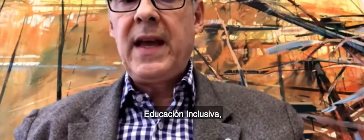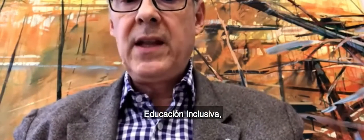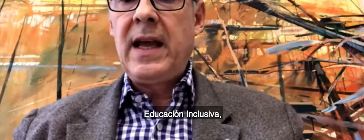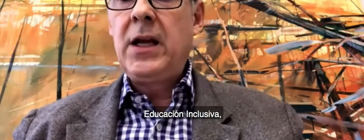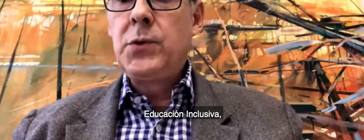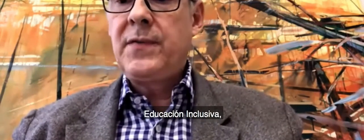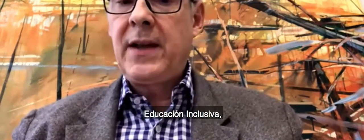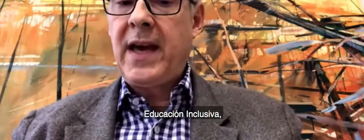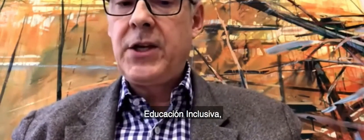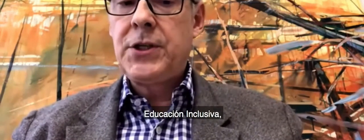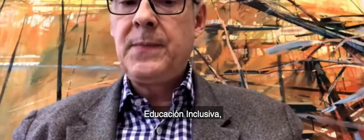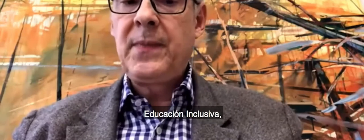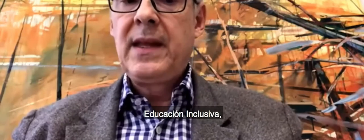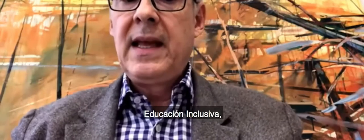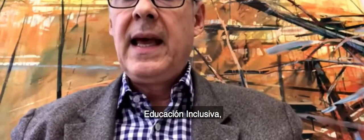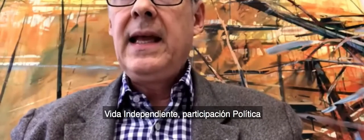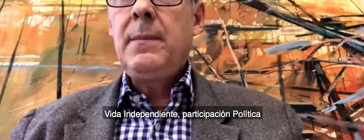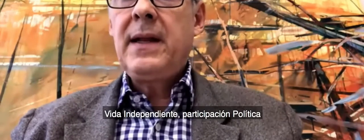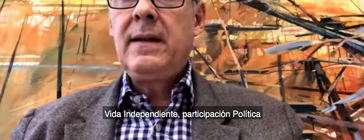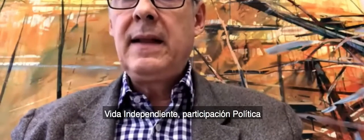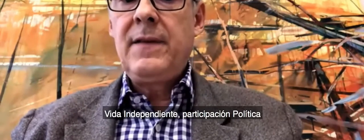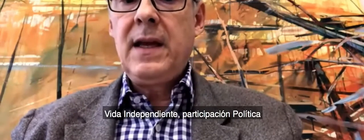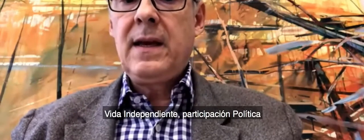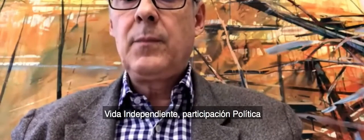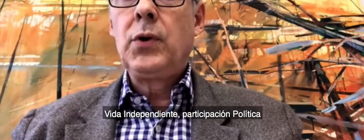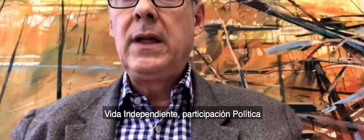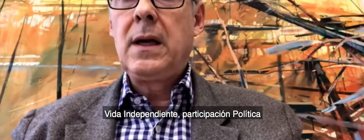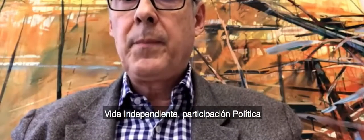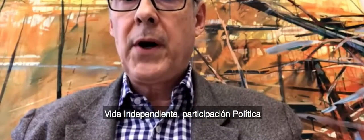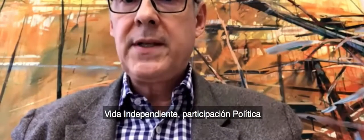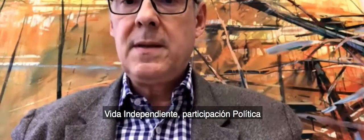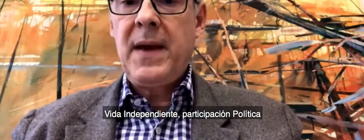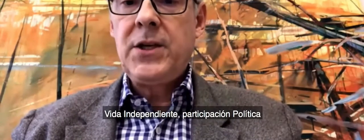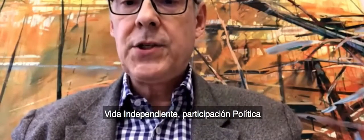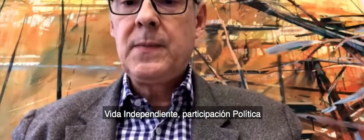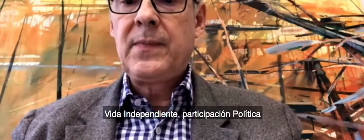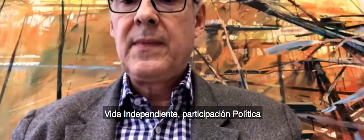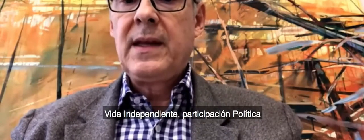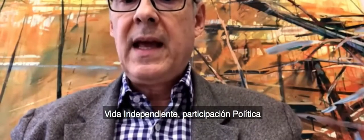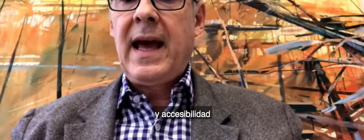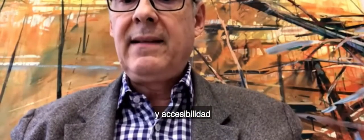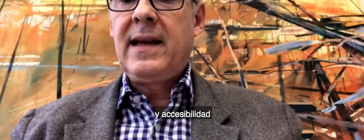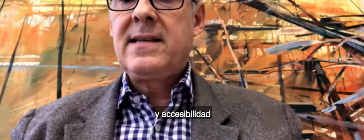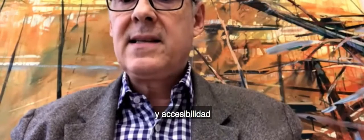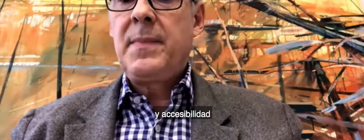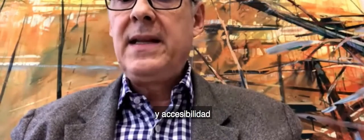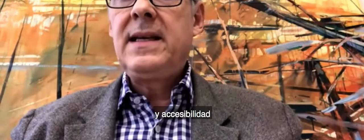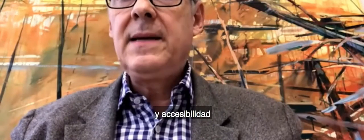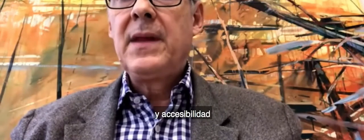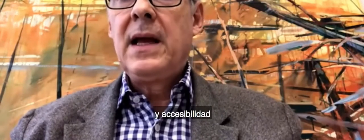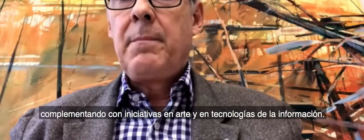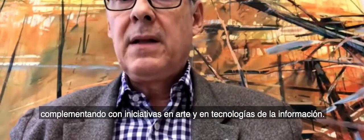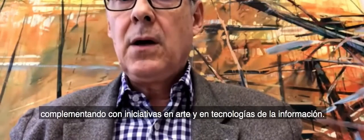inclusive education independent living and political participation and accessibility